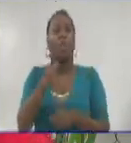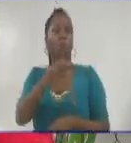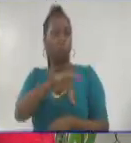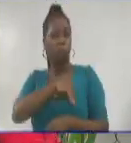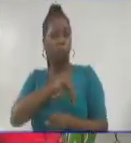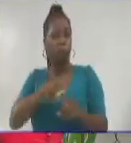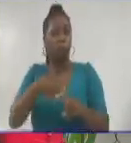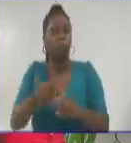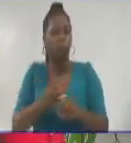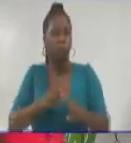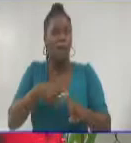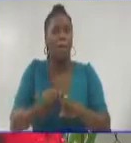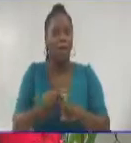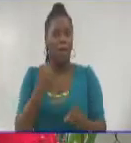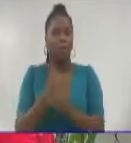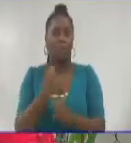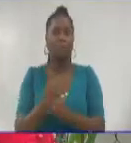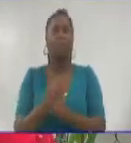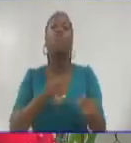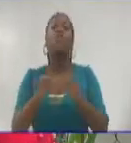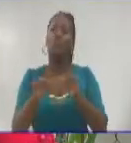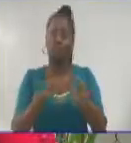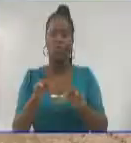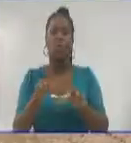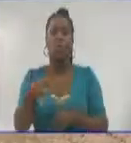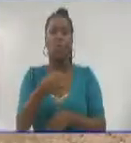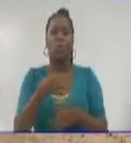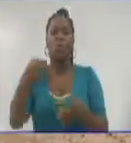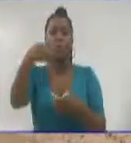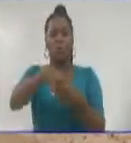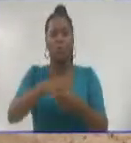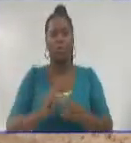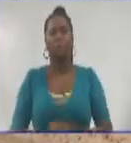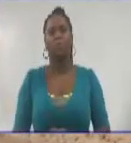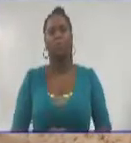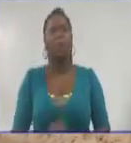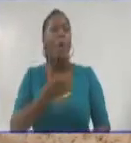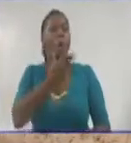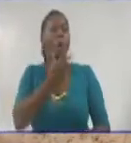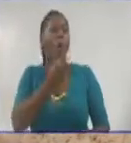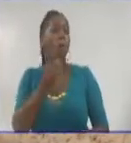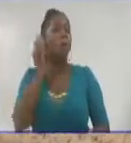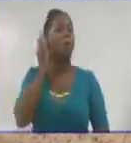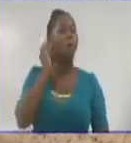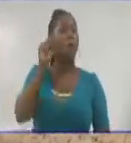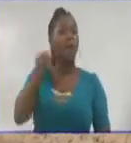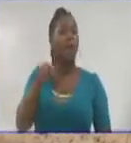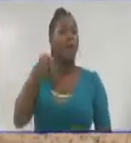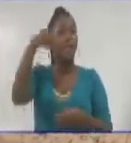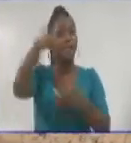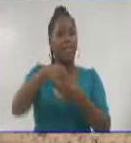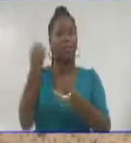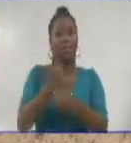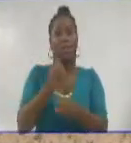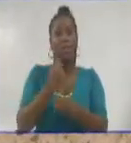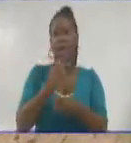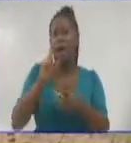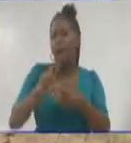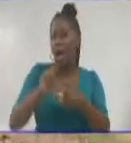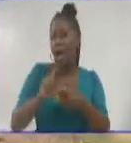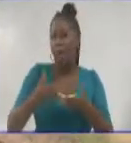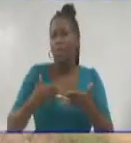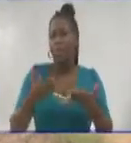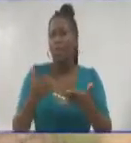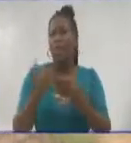me agrega a las funciones que desempeño en el municipio. Un ejemplo de joven mujer que ejerce en el plan turquino guantanamero a favor